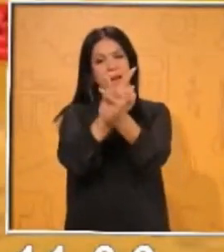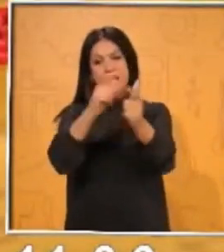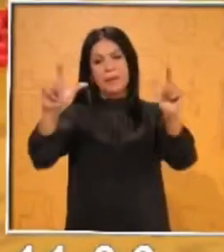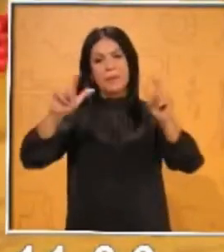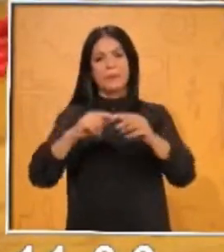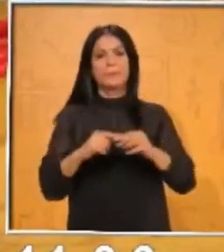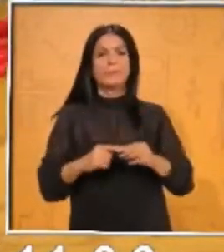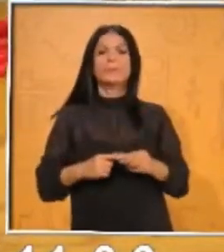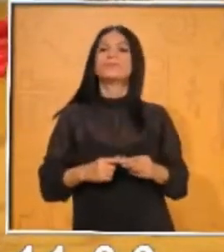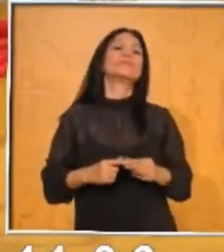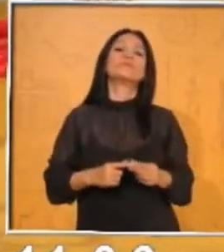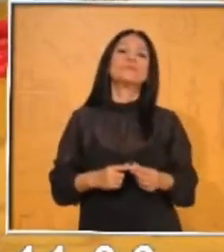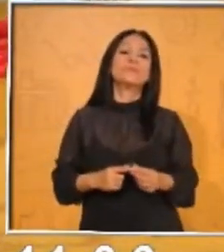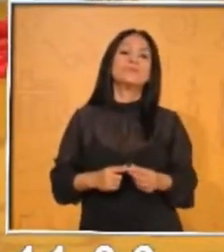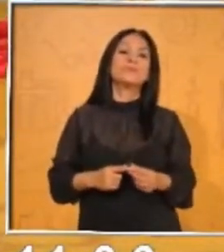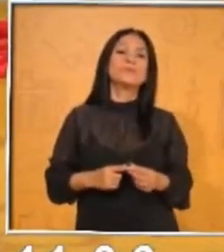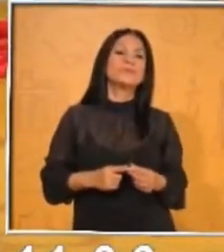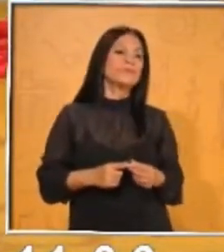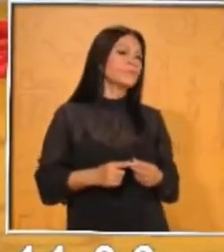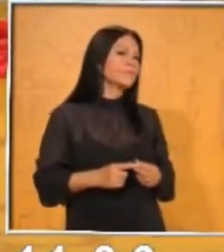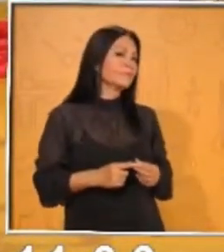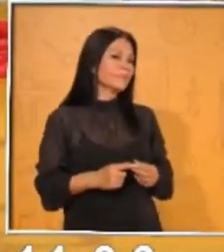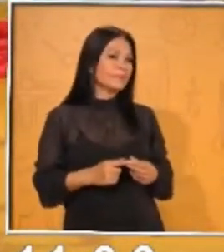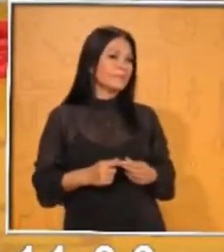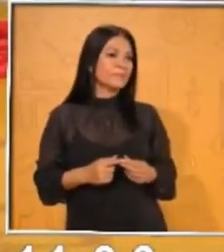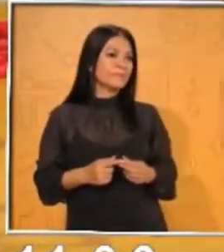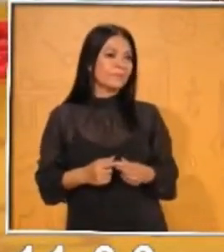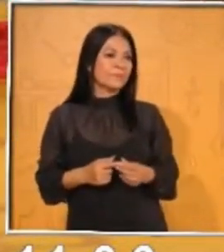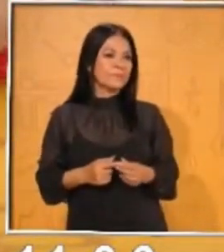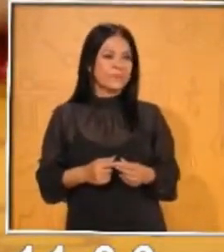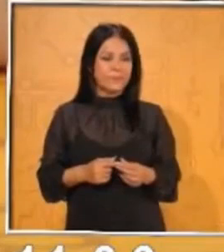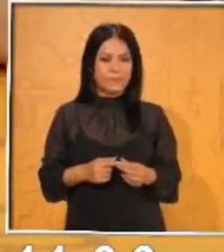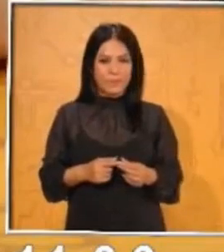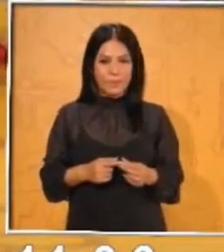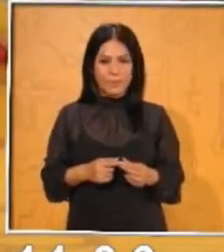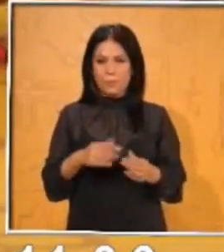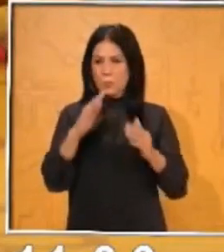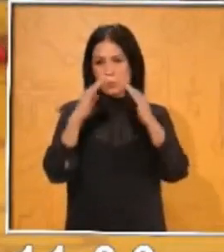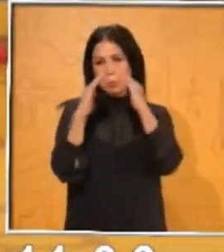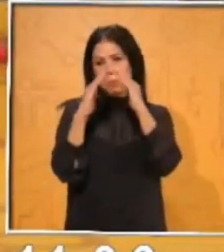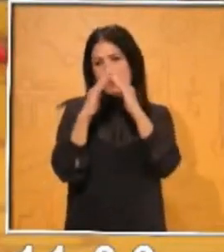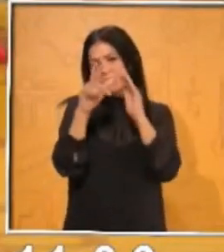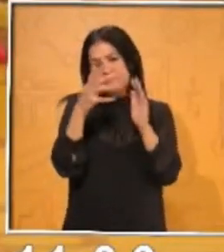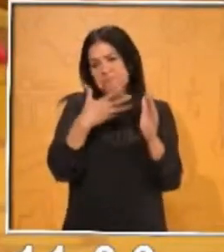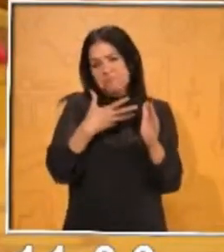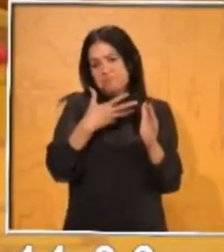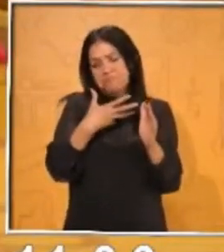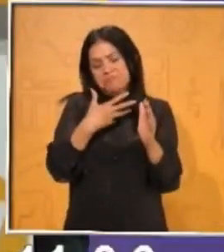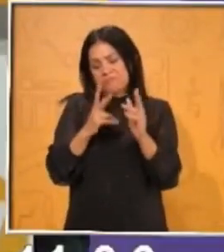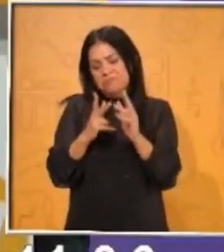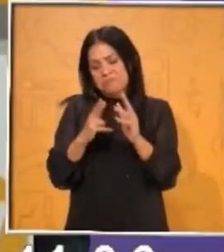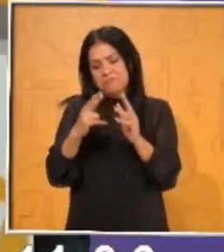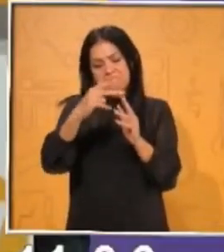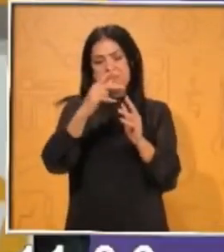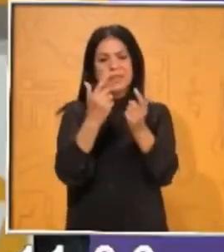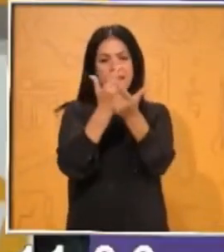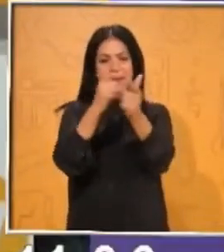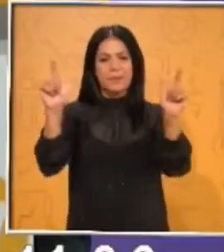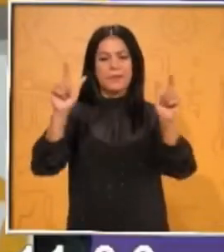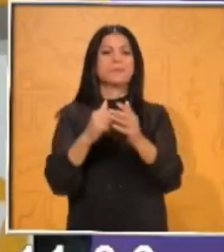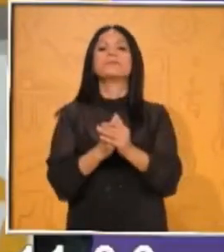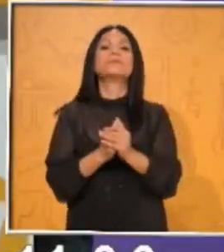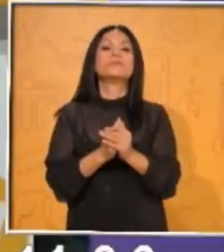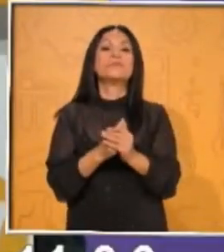cereal o de galletas. de color. Sí, lo que tengan en casa puede servir. Perfecto. ¿Juego primero? Ajá.